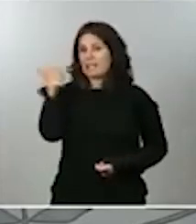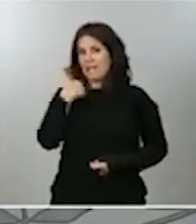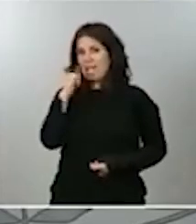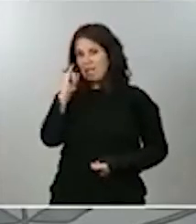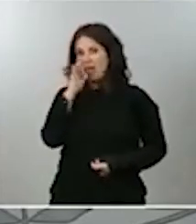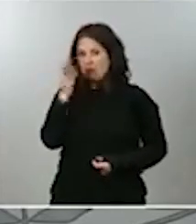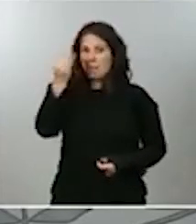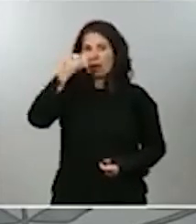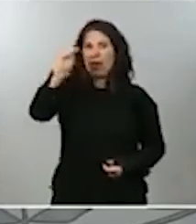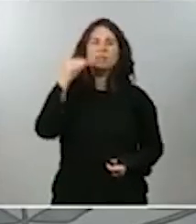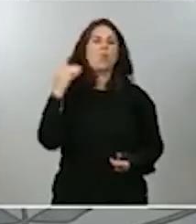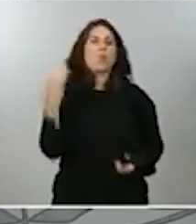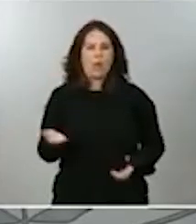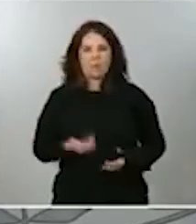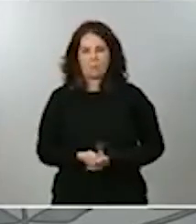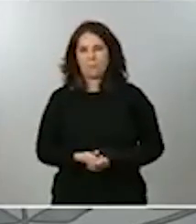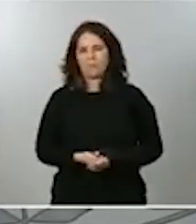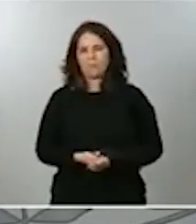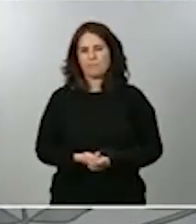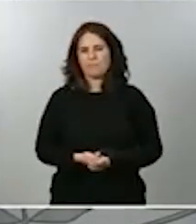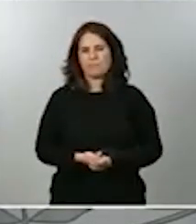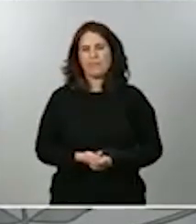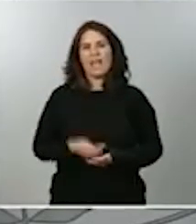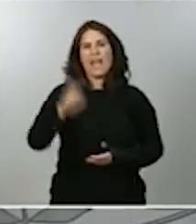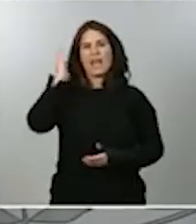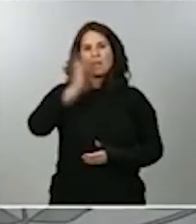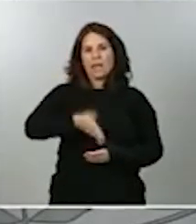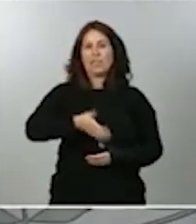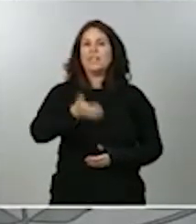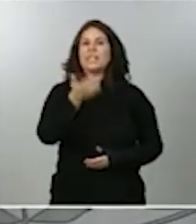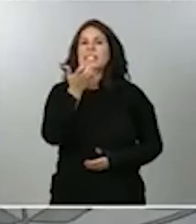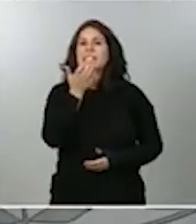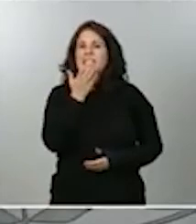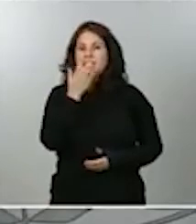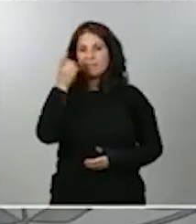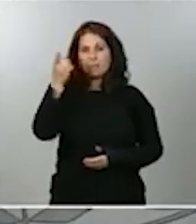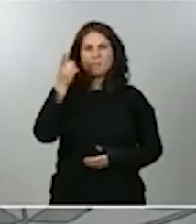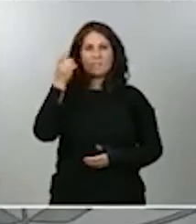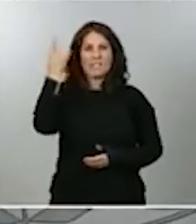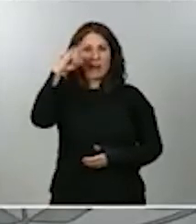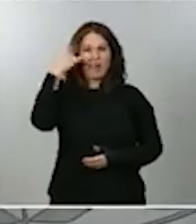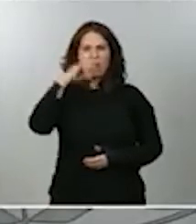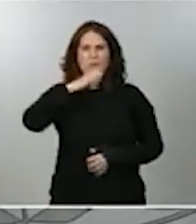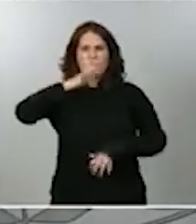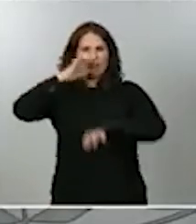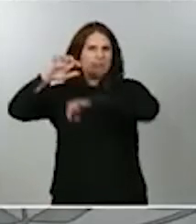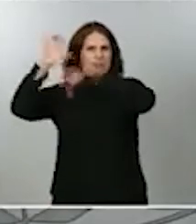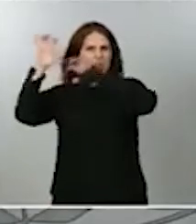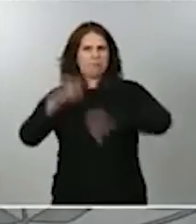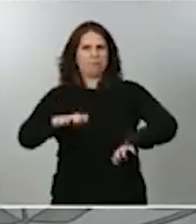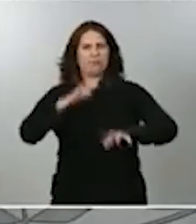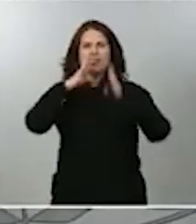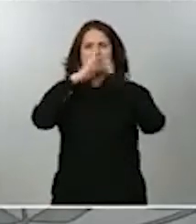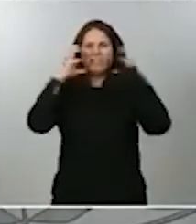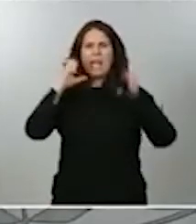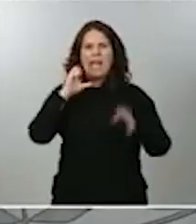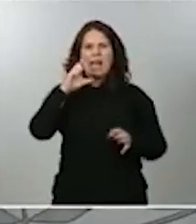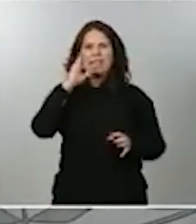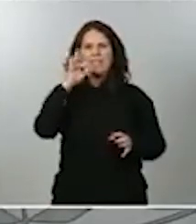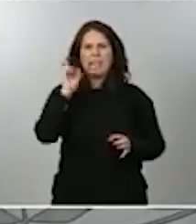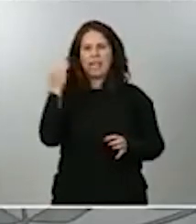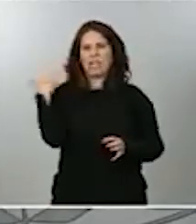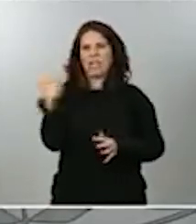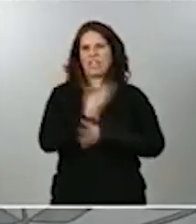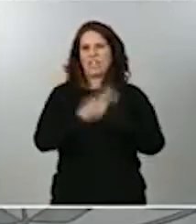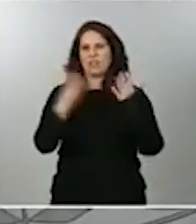situaciones. Los daños que se han ocasionado en Salamanca por la lluvia de la borrasca Elsa a partir del día 18 de diciembre.